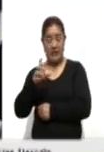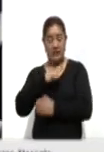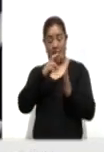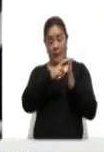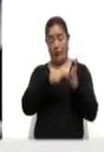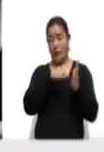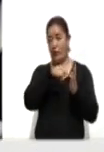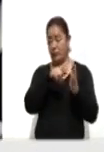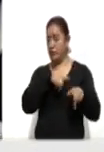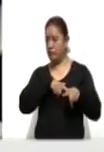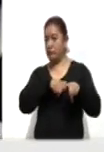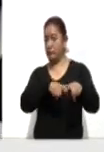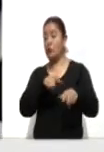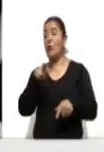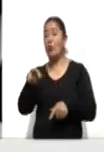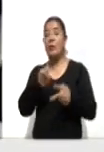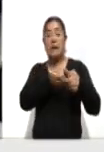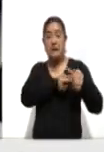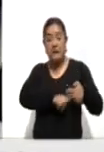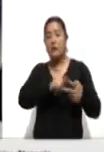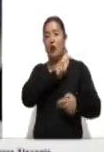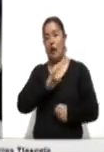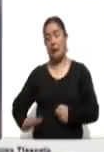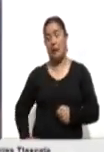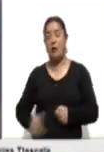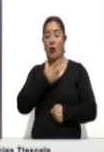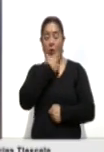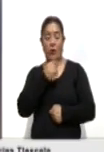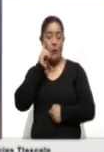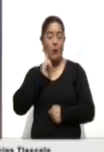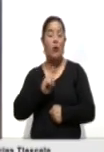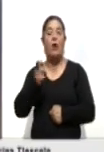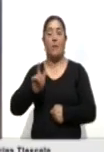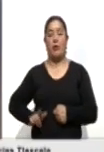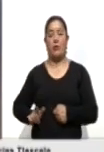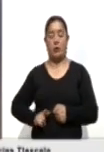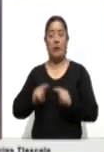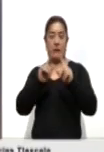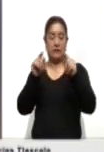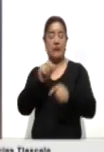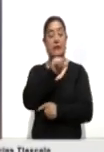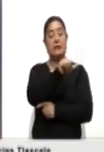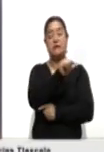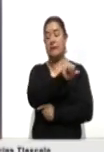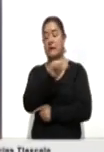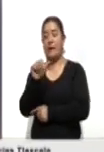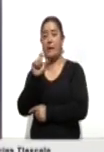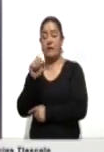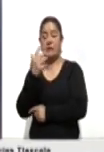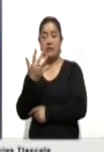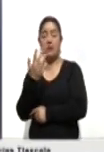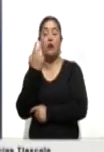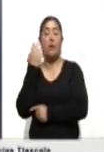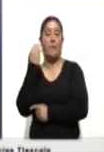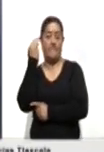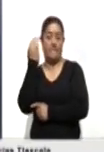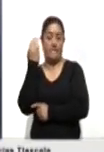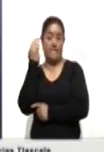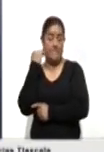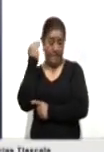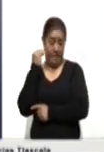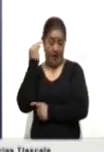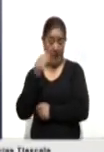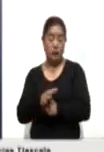candidatas y candidato a la gubernatura de Tlaxcala, del 16 al 25 de marzo. En estos momentos, se mantiene con el